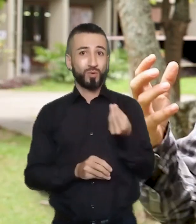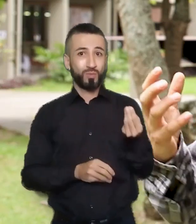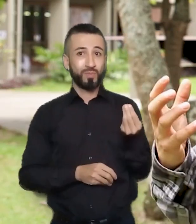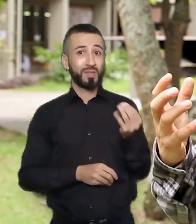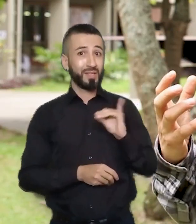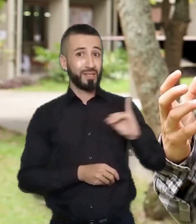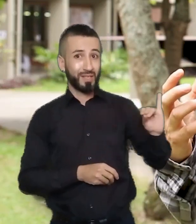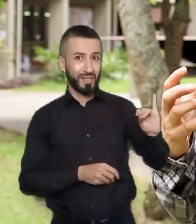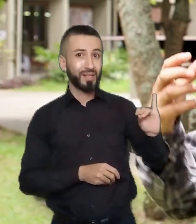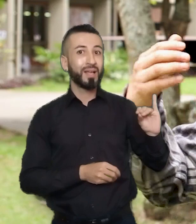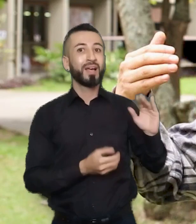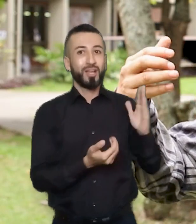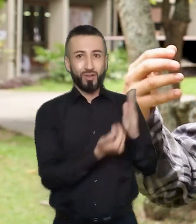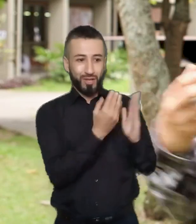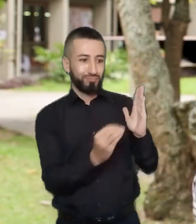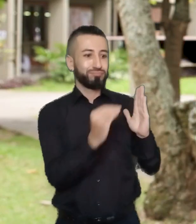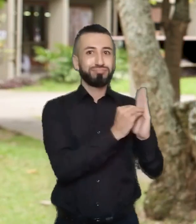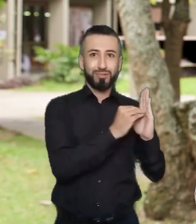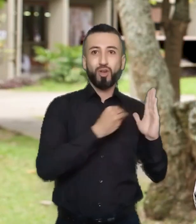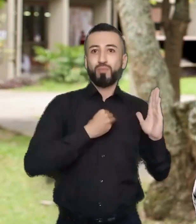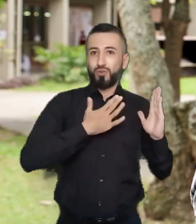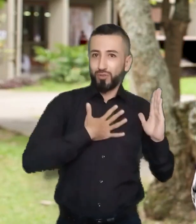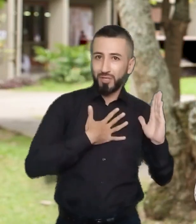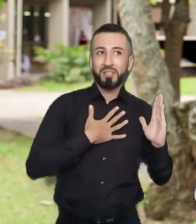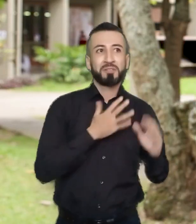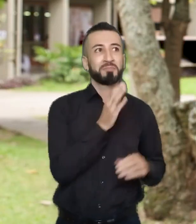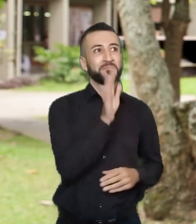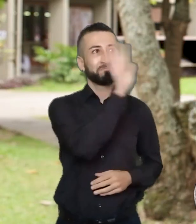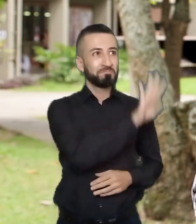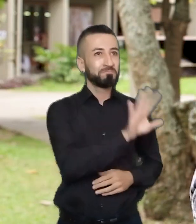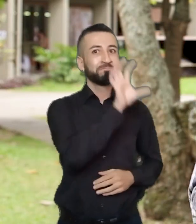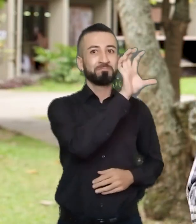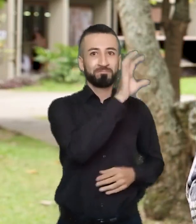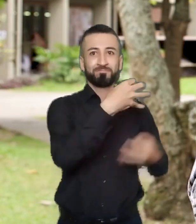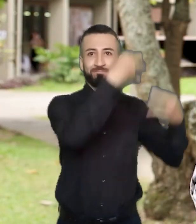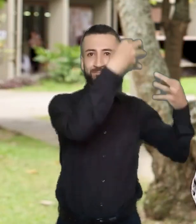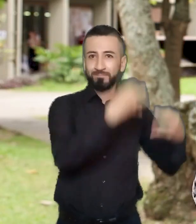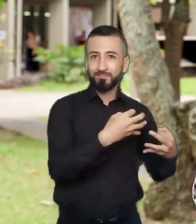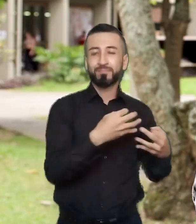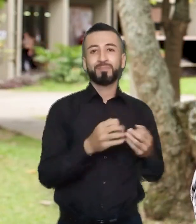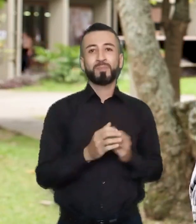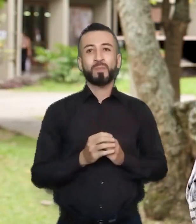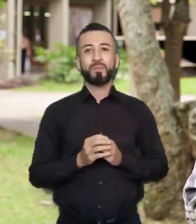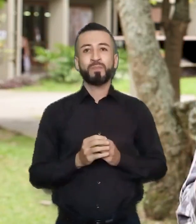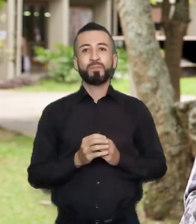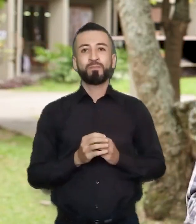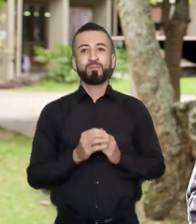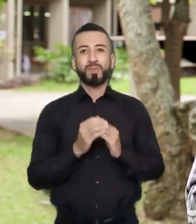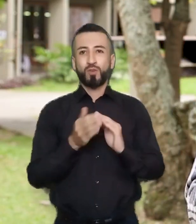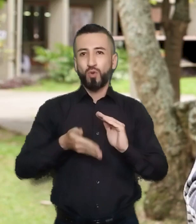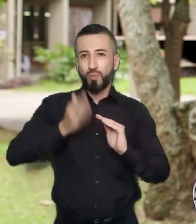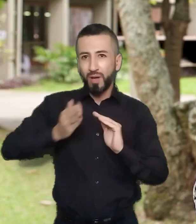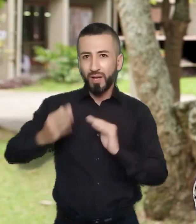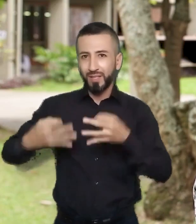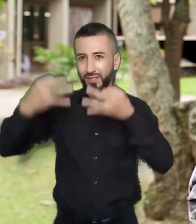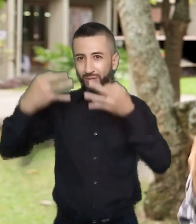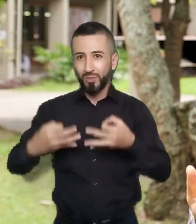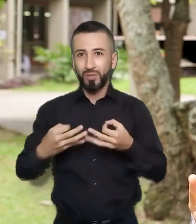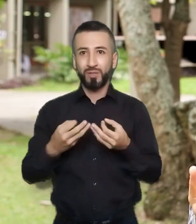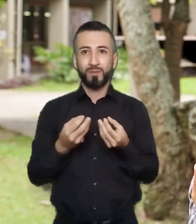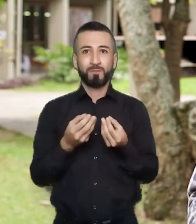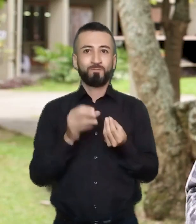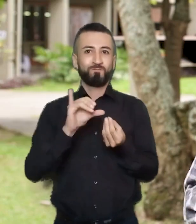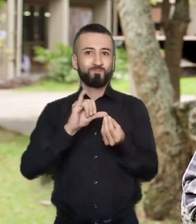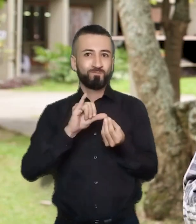ventana de oportunidad de la izquierda de incorporar la seguridad urbana, el tema del microtráfico, el tema de la